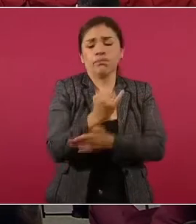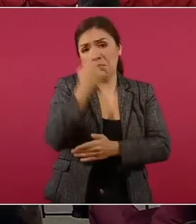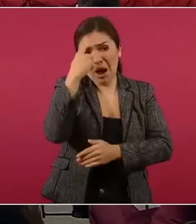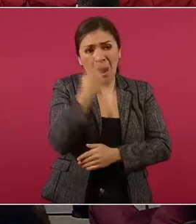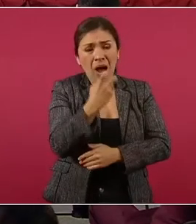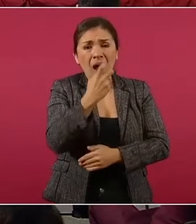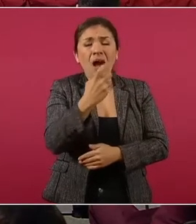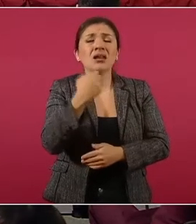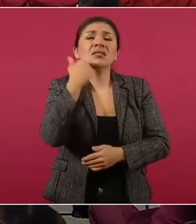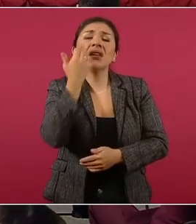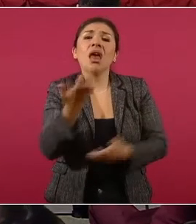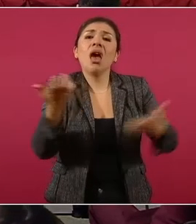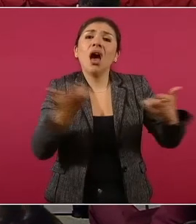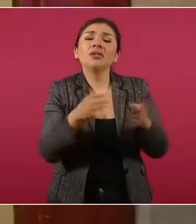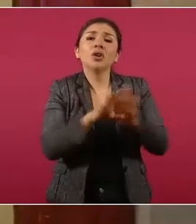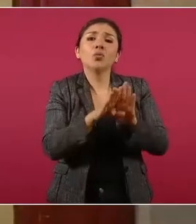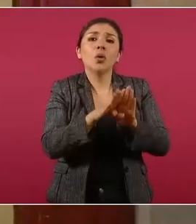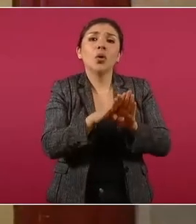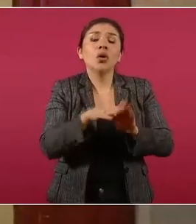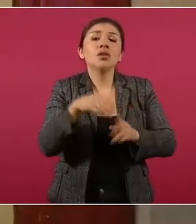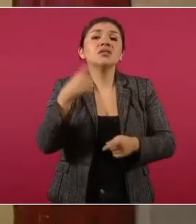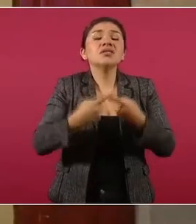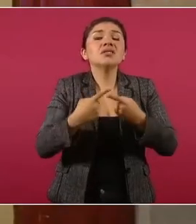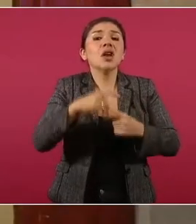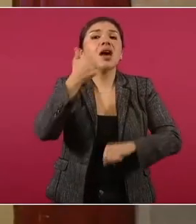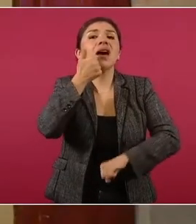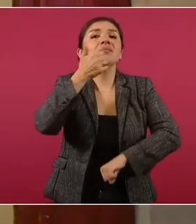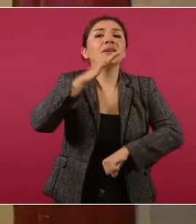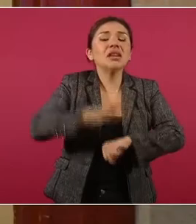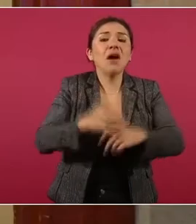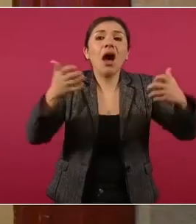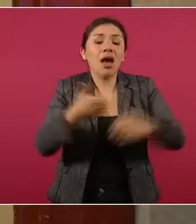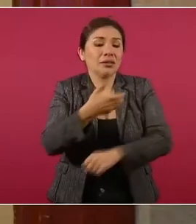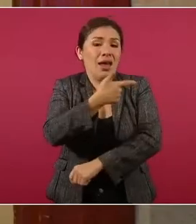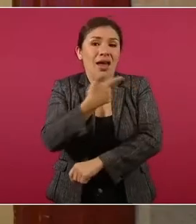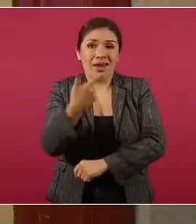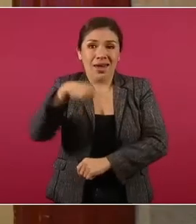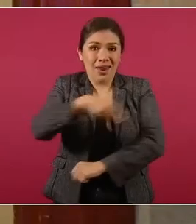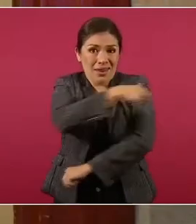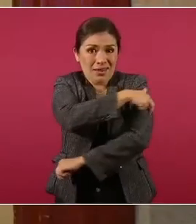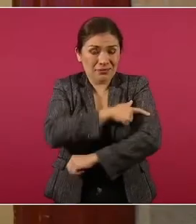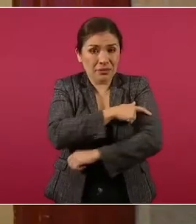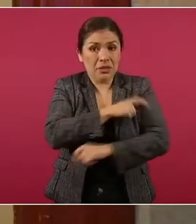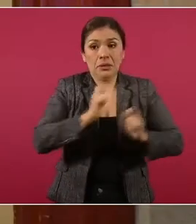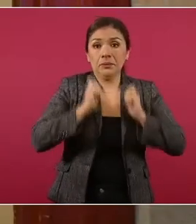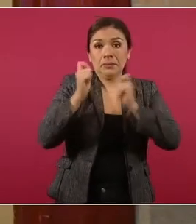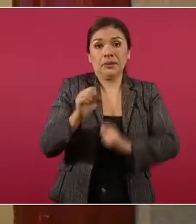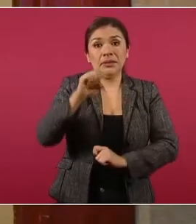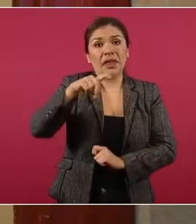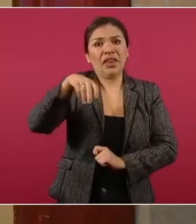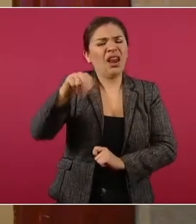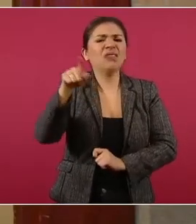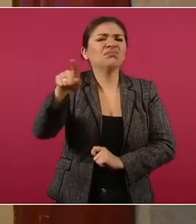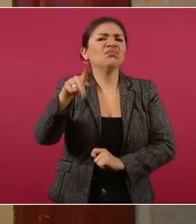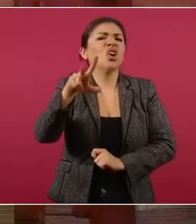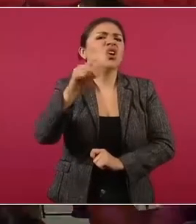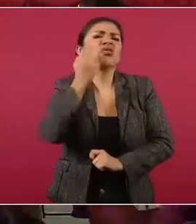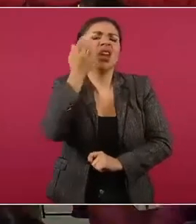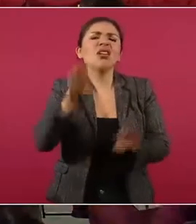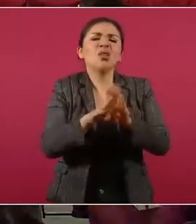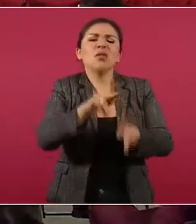decreto que transfiere administrativa y operativamente la Guardia Nacional a la Secretaría de la Defensa Nacional.